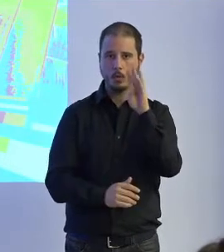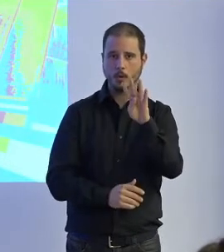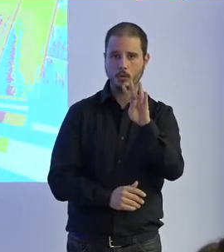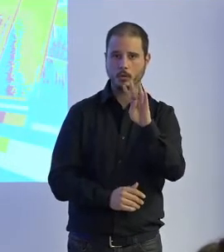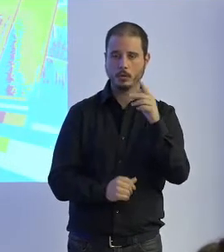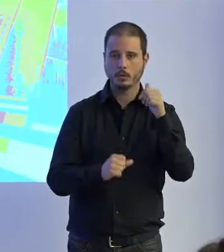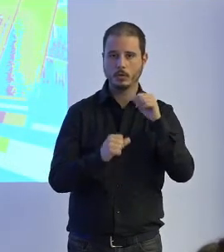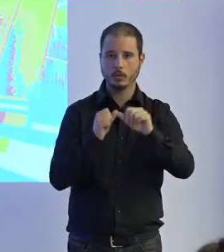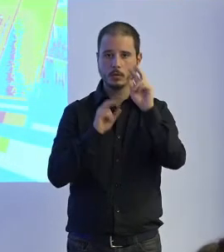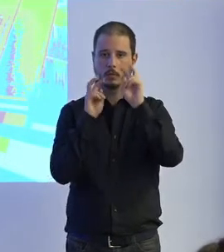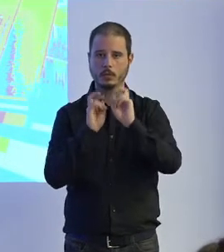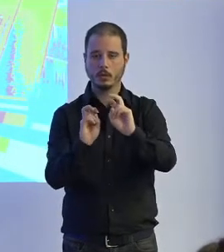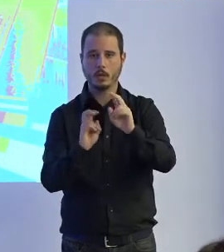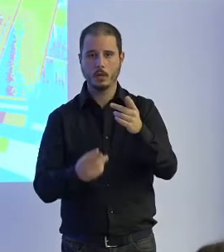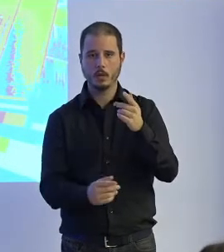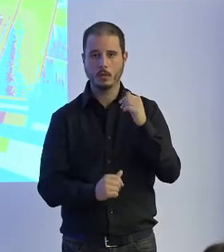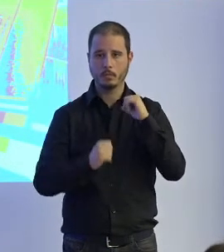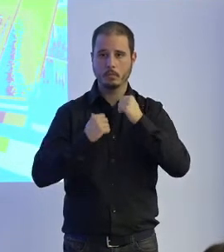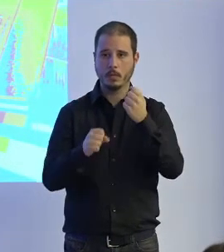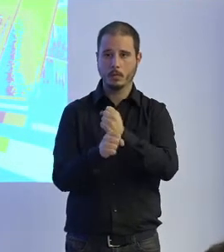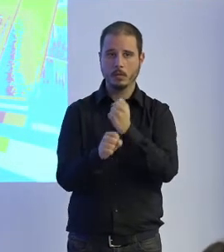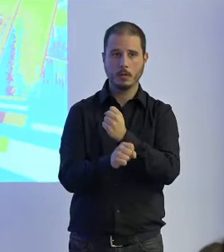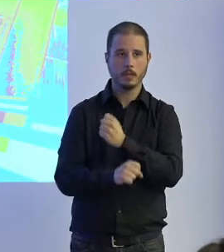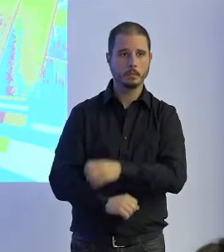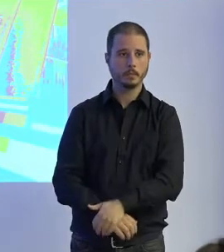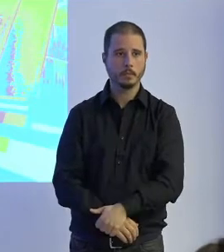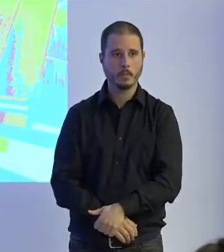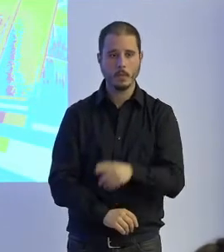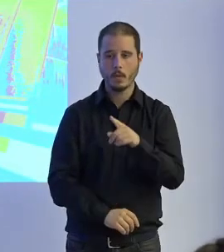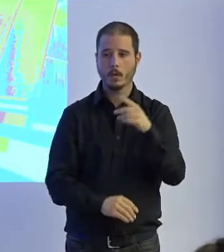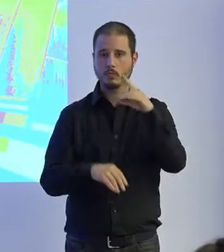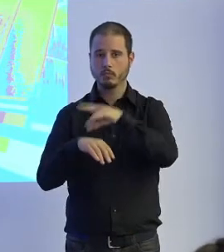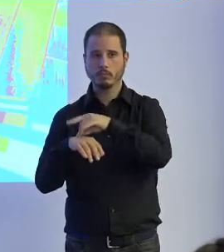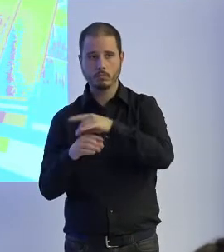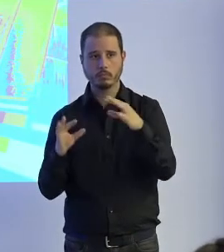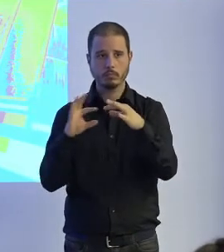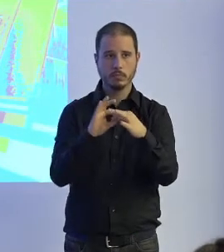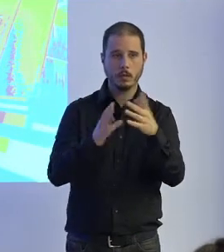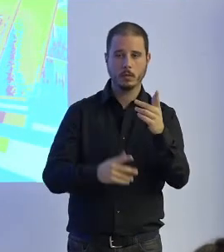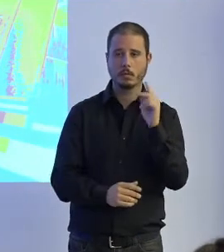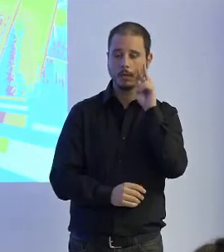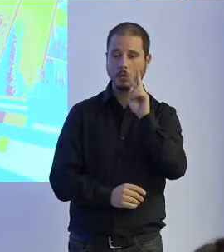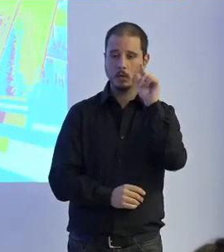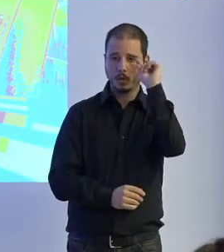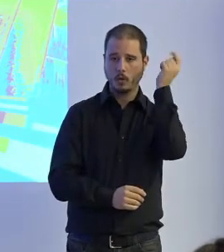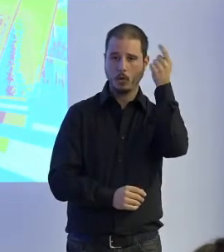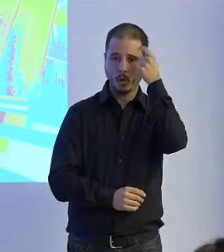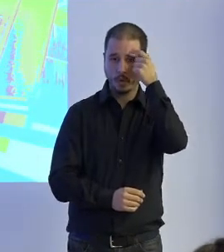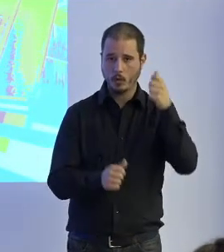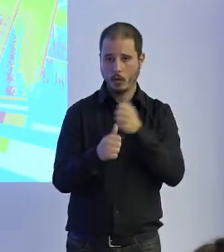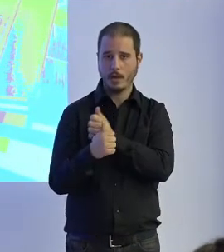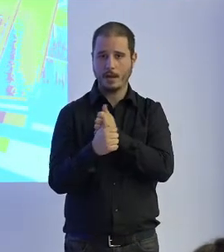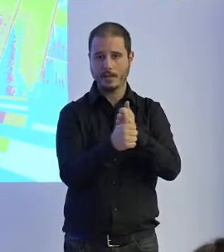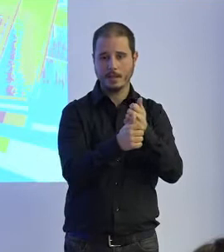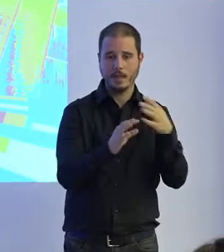un doctorando que empezó a trabajar y un proyecto Rehab y desarrollamos lo que era el paradigma SISAS Need a partir de un control